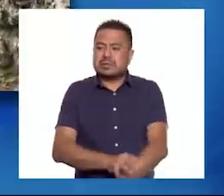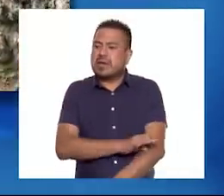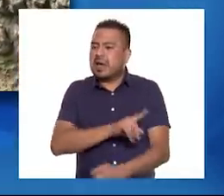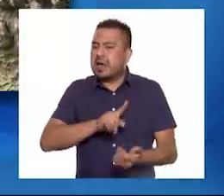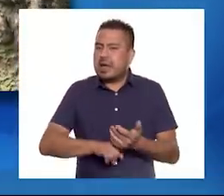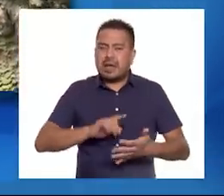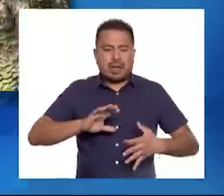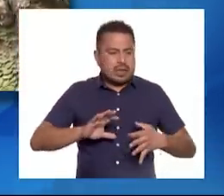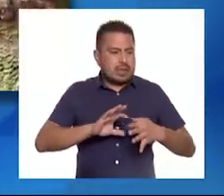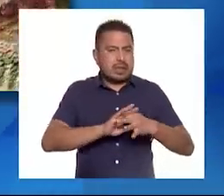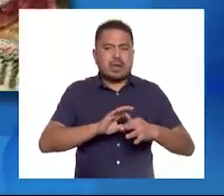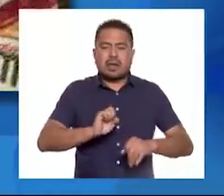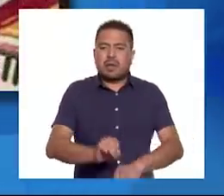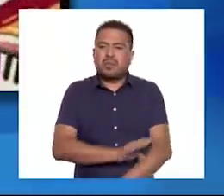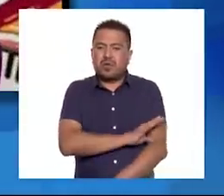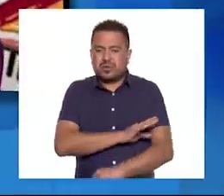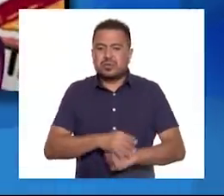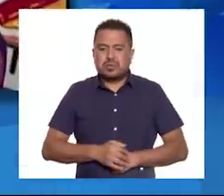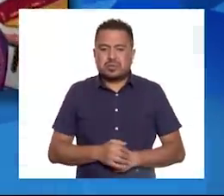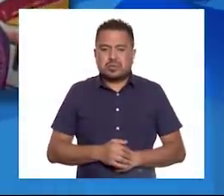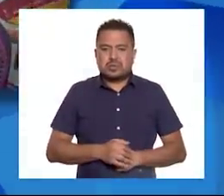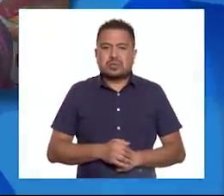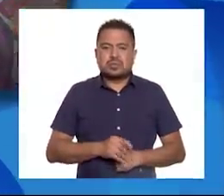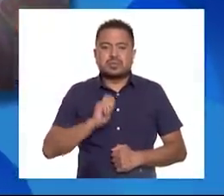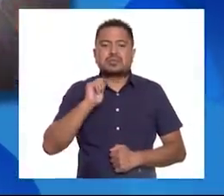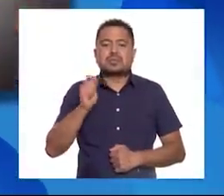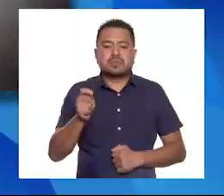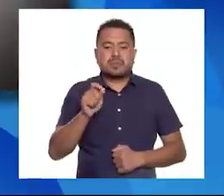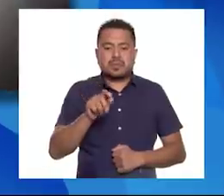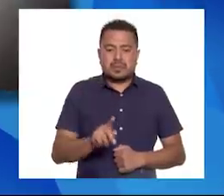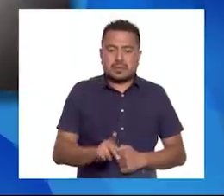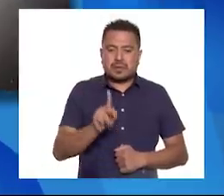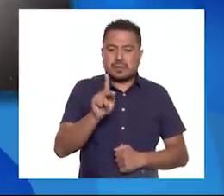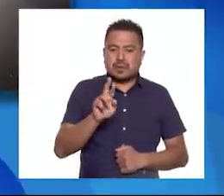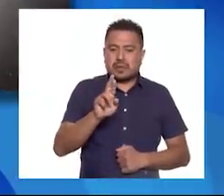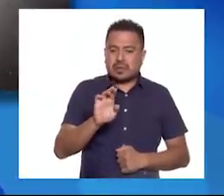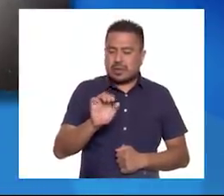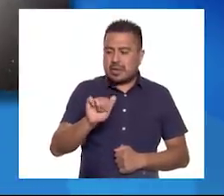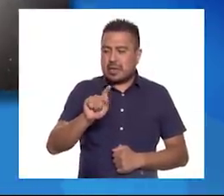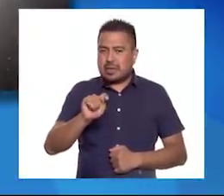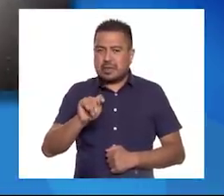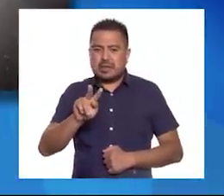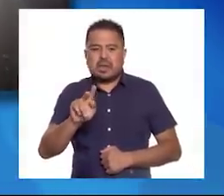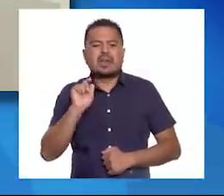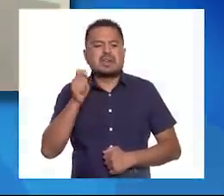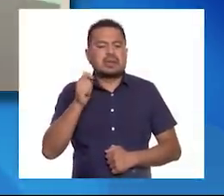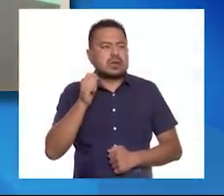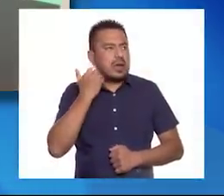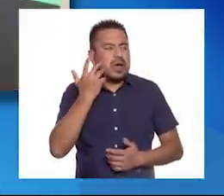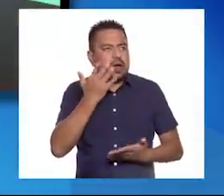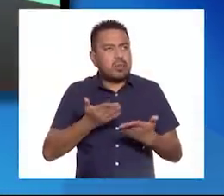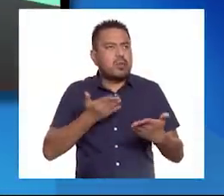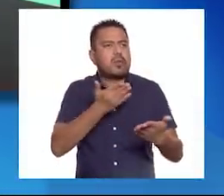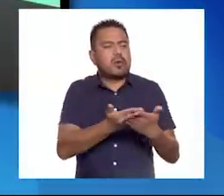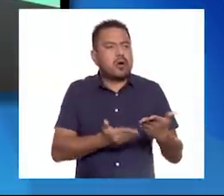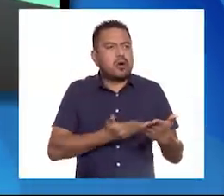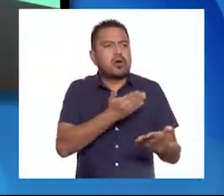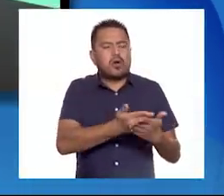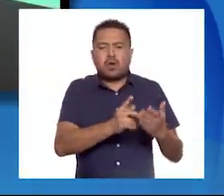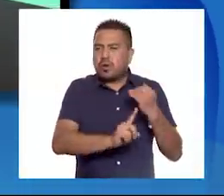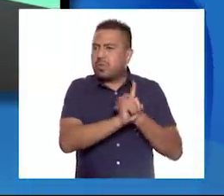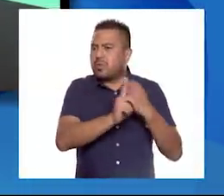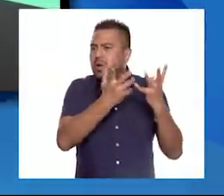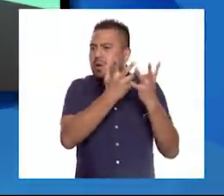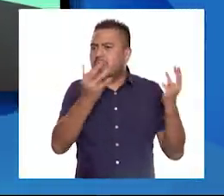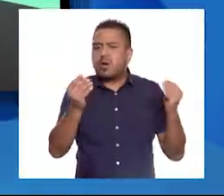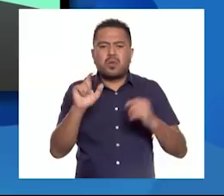de la mano de las emociones. Creativ, creativa. Le gusta proponer soluciones a los problemas que surgen